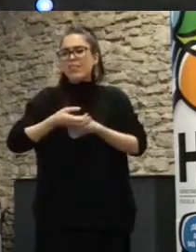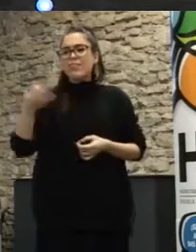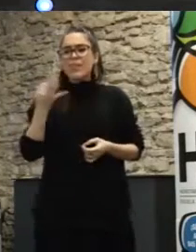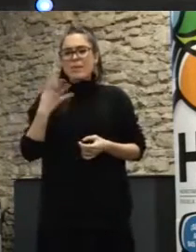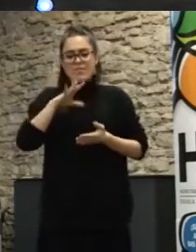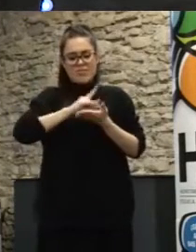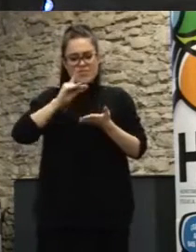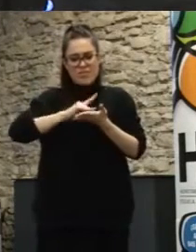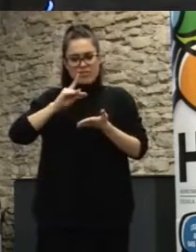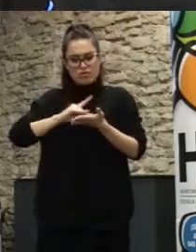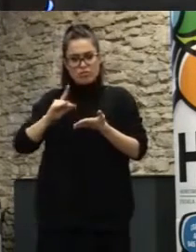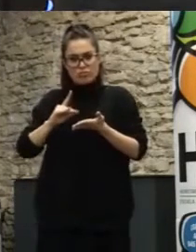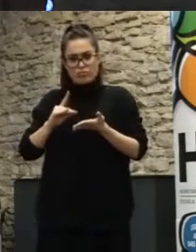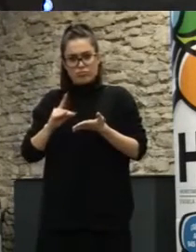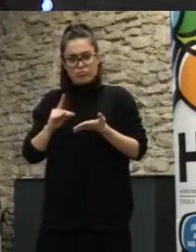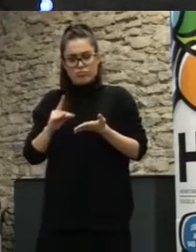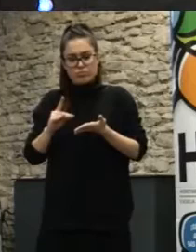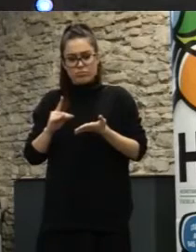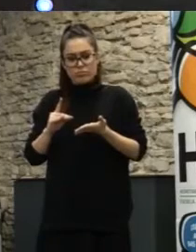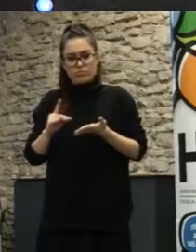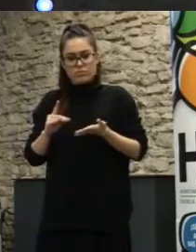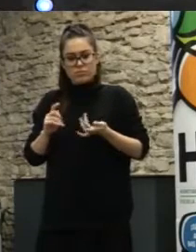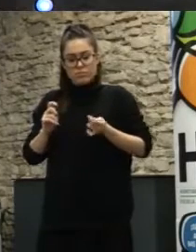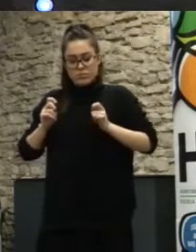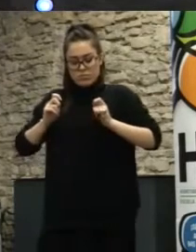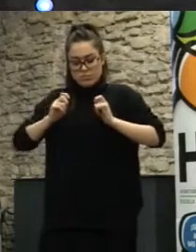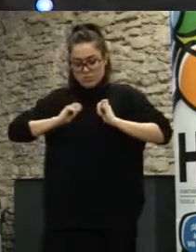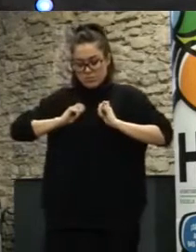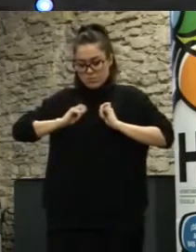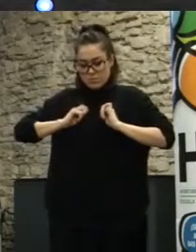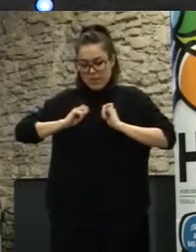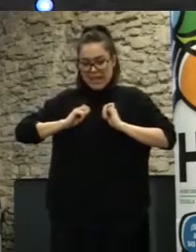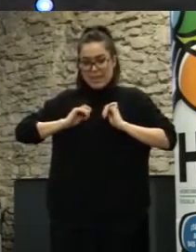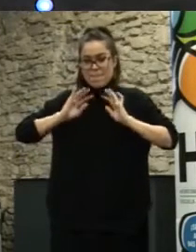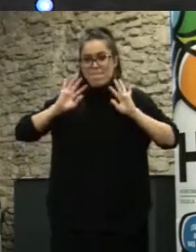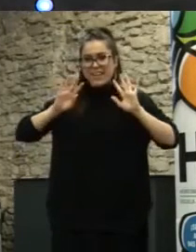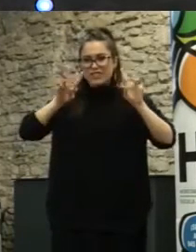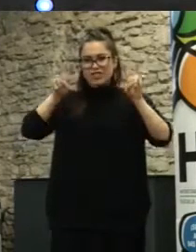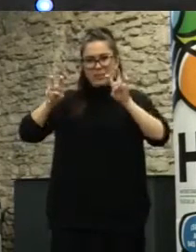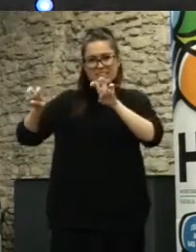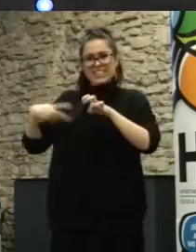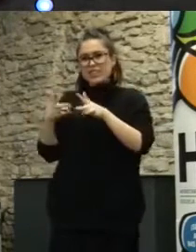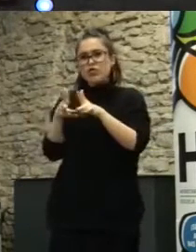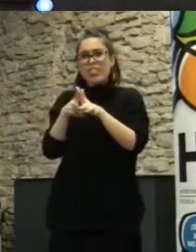datos y ofrecer datos que los ciudadanos sobre las temáticas que los ciudadanos tienen interés